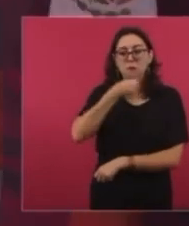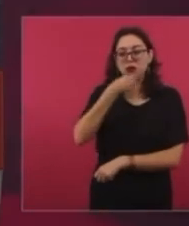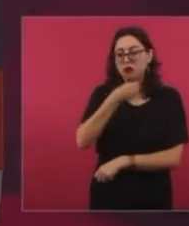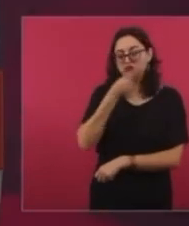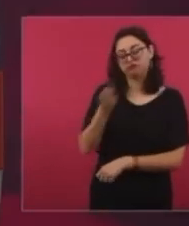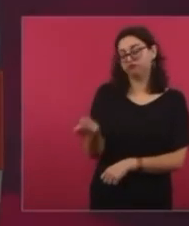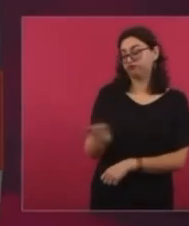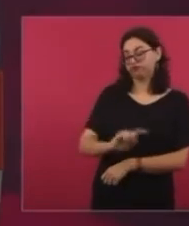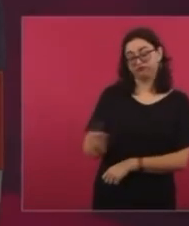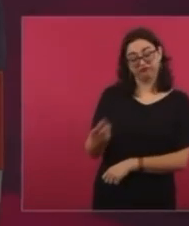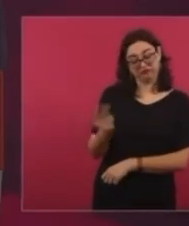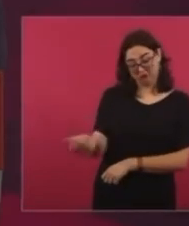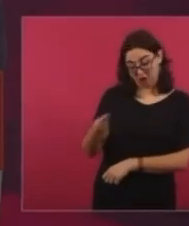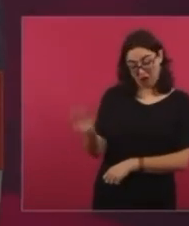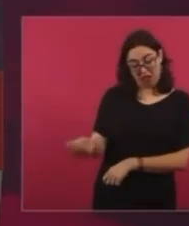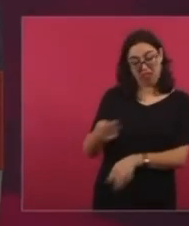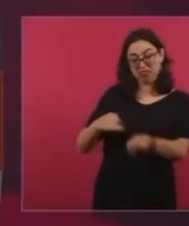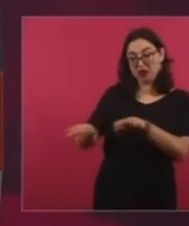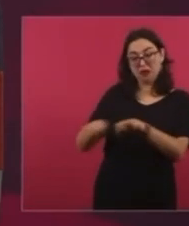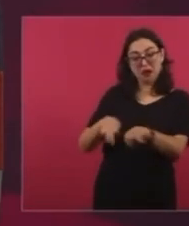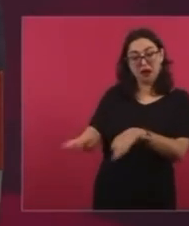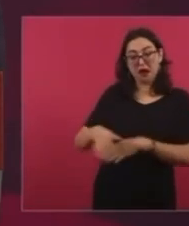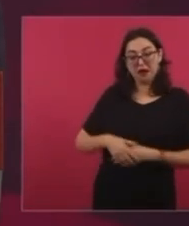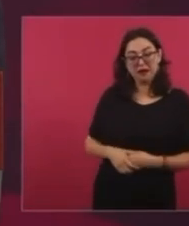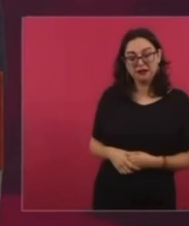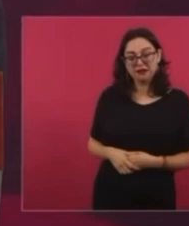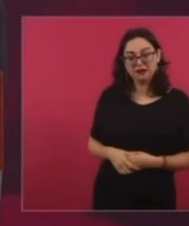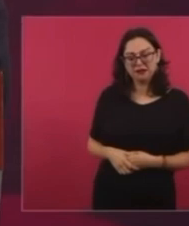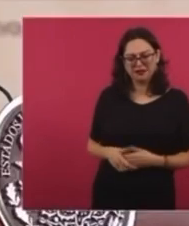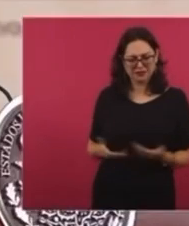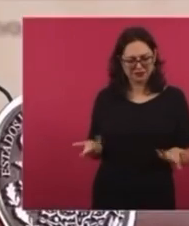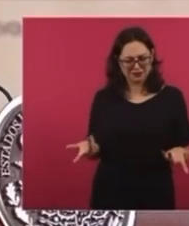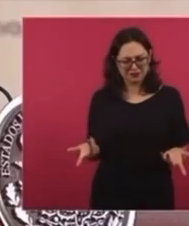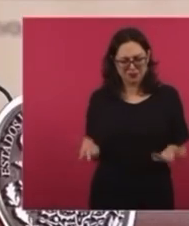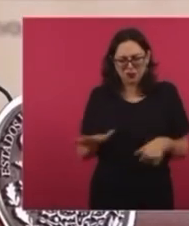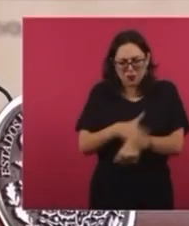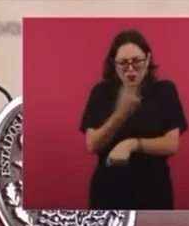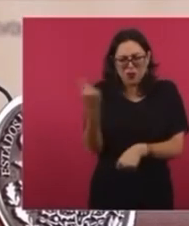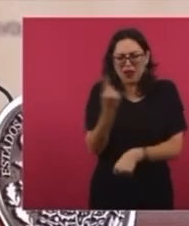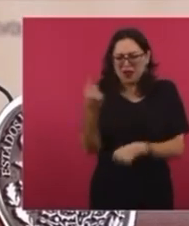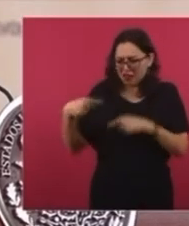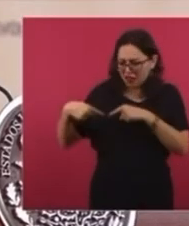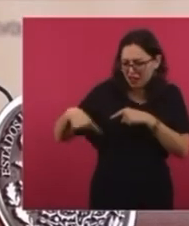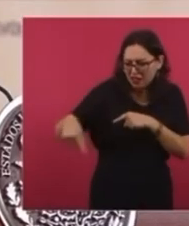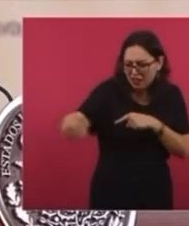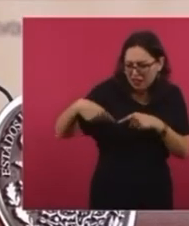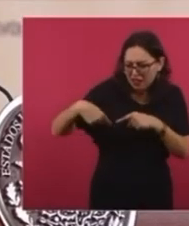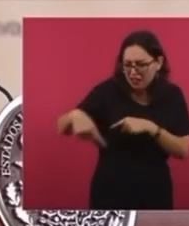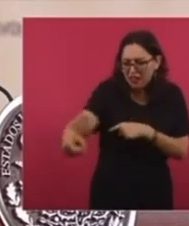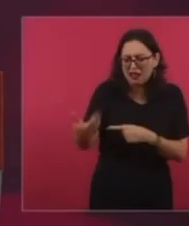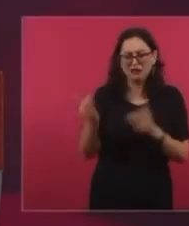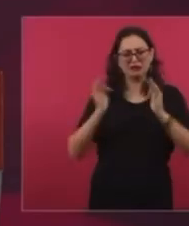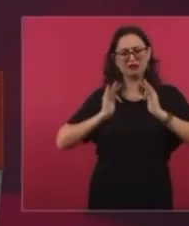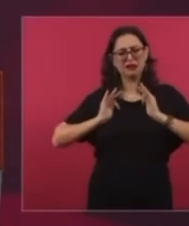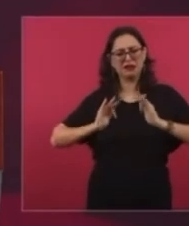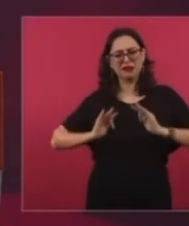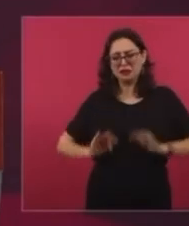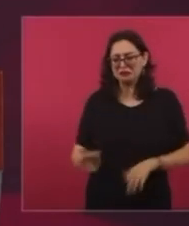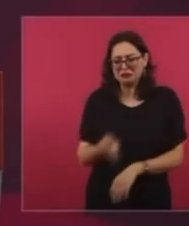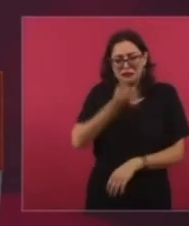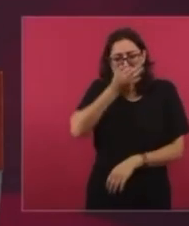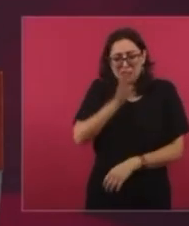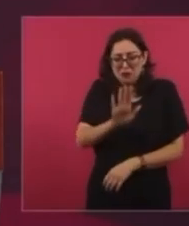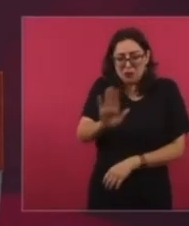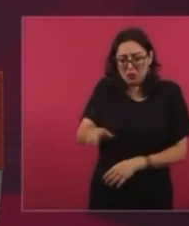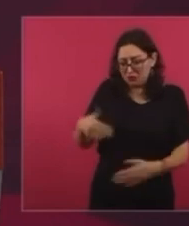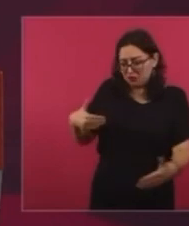merece vivir con un poco de holgura en el último tramo de su existencia. ¿Sabes qué es